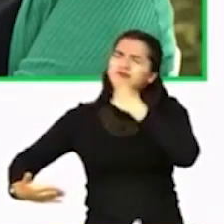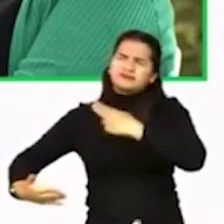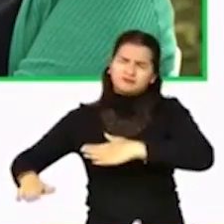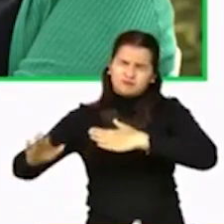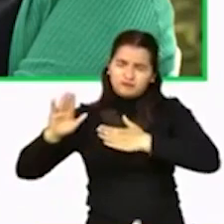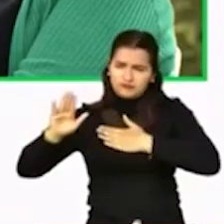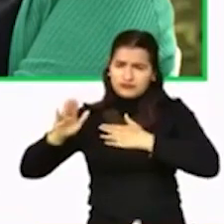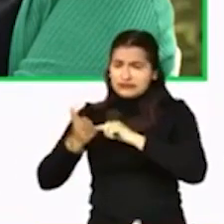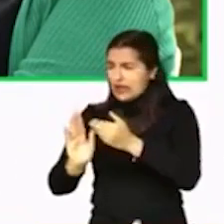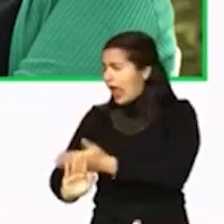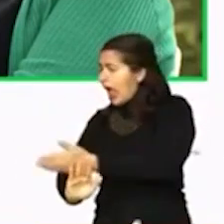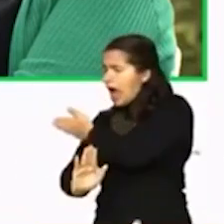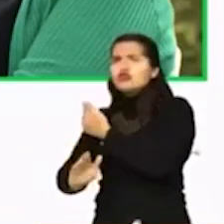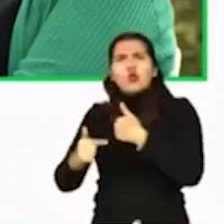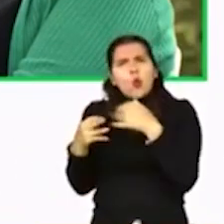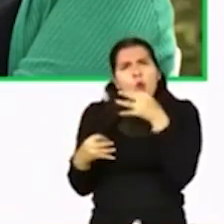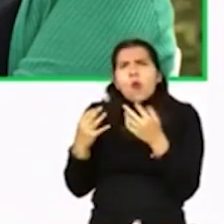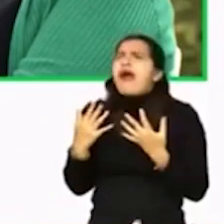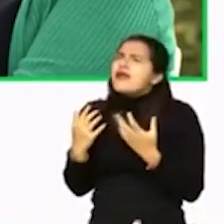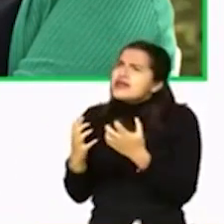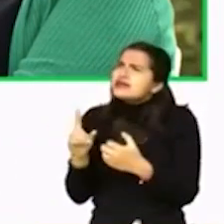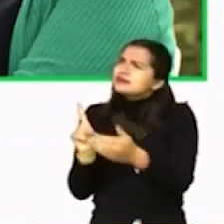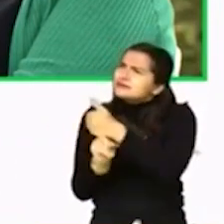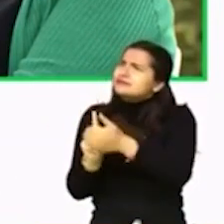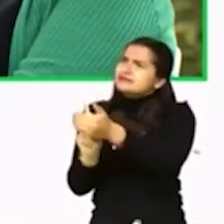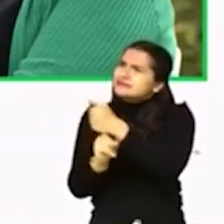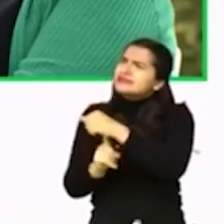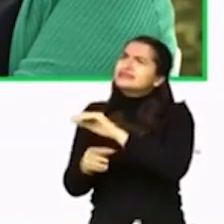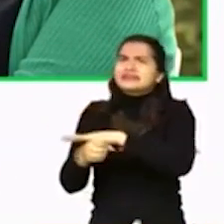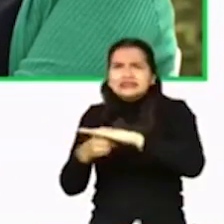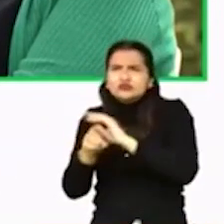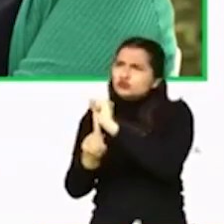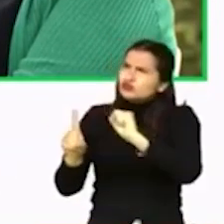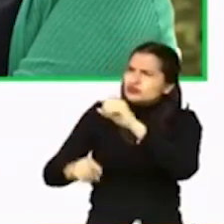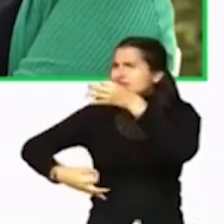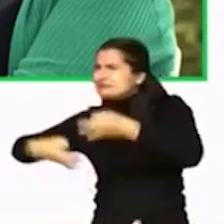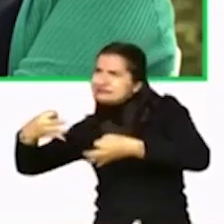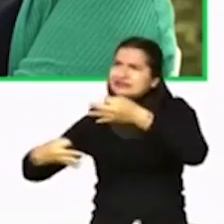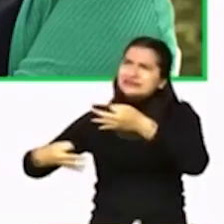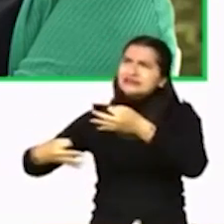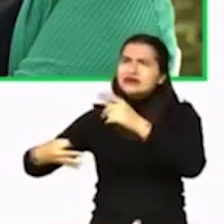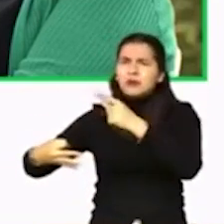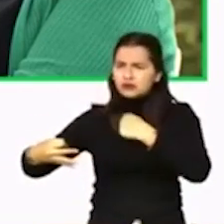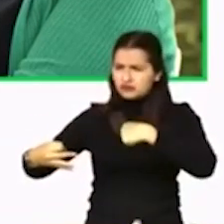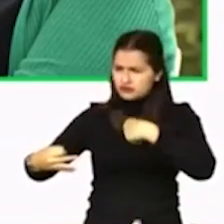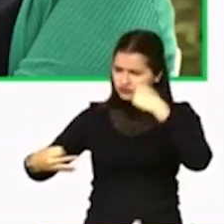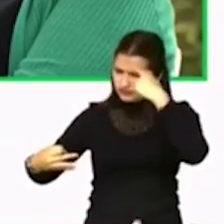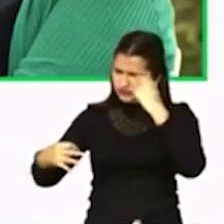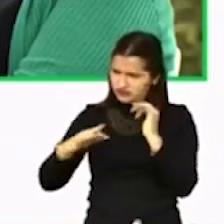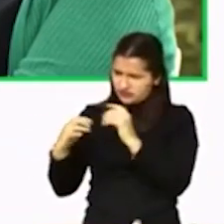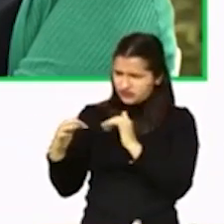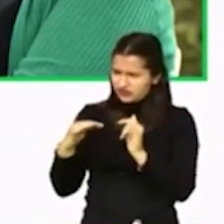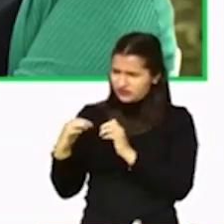justas que fueran las causas que estábamos buscando, no era posible continuar con ese derramamiento de